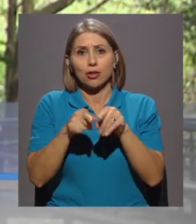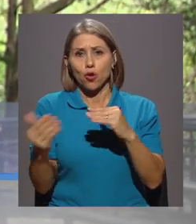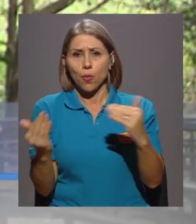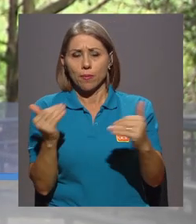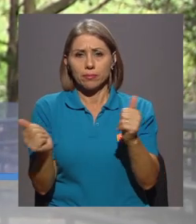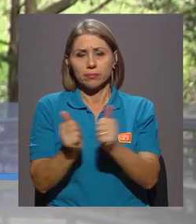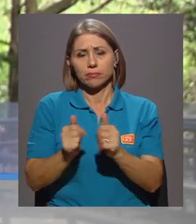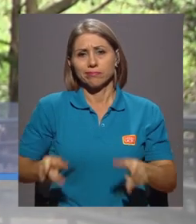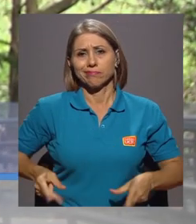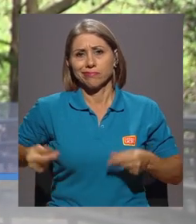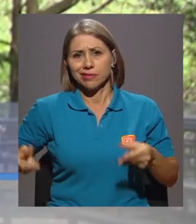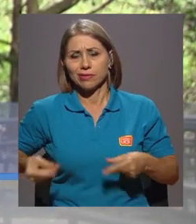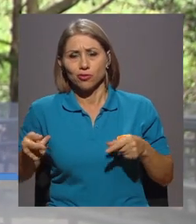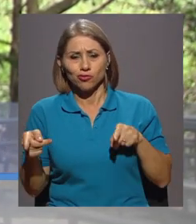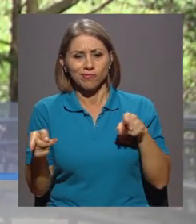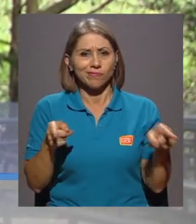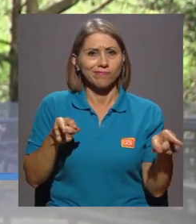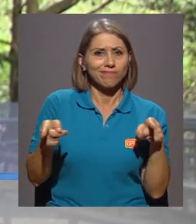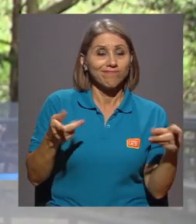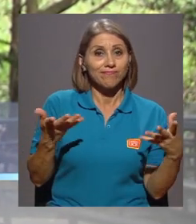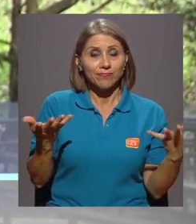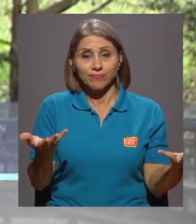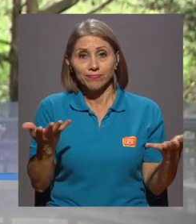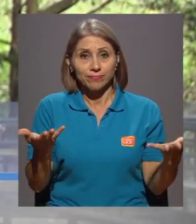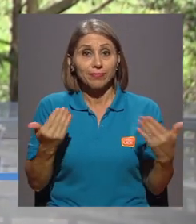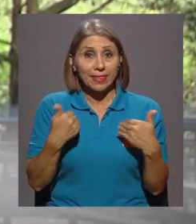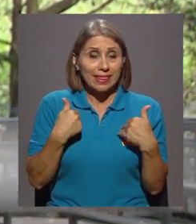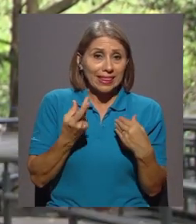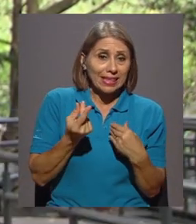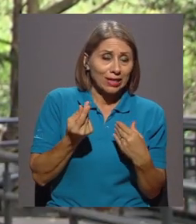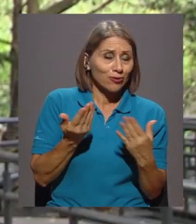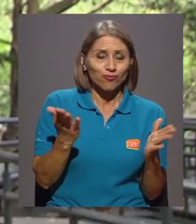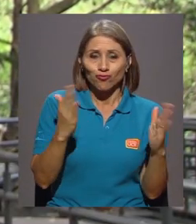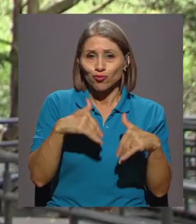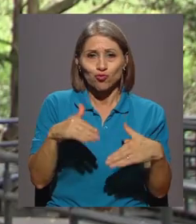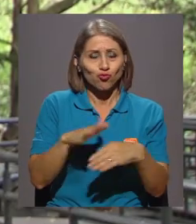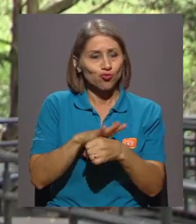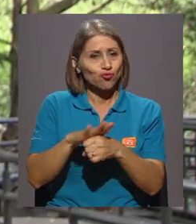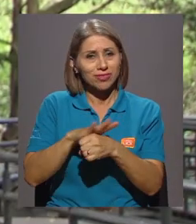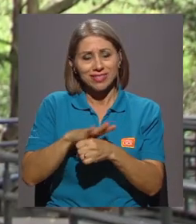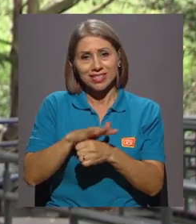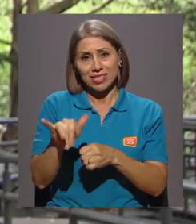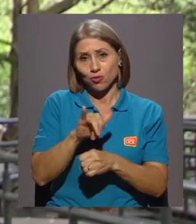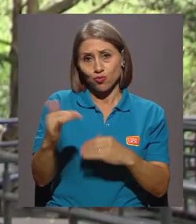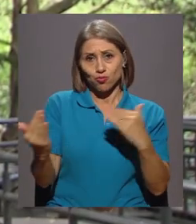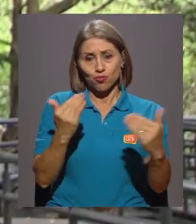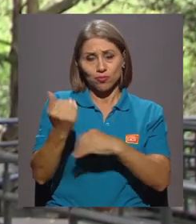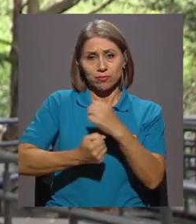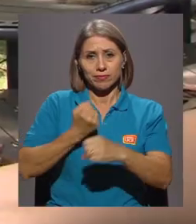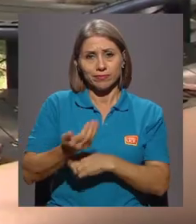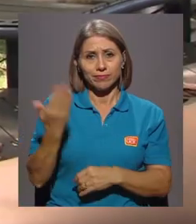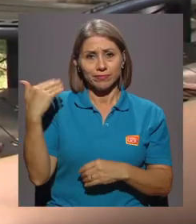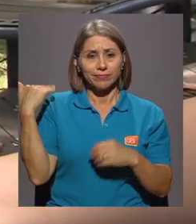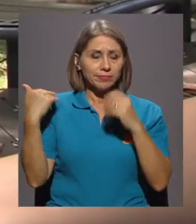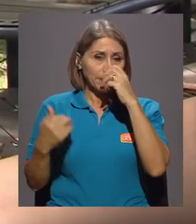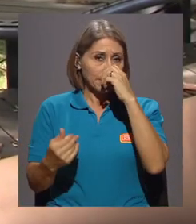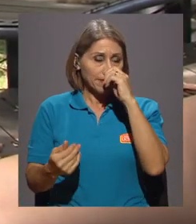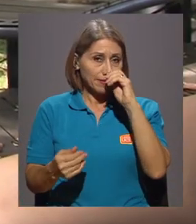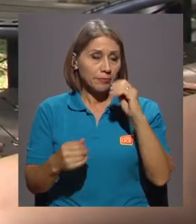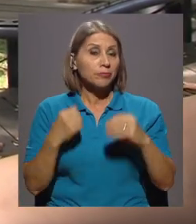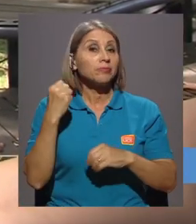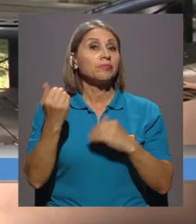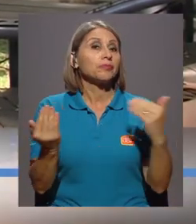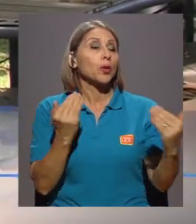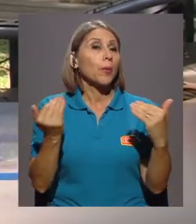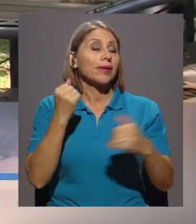maneja, el disponible de bolsillo quizás no alcanza igual que en años anteriores. En comparación al año